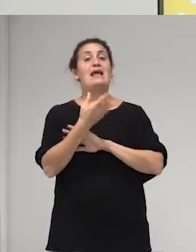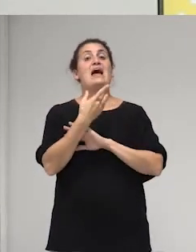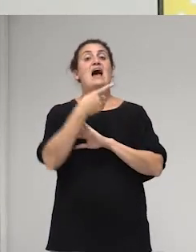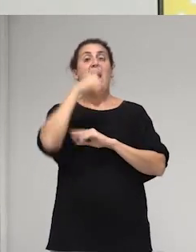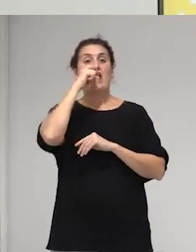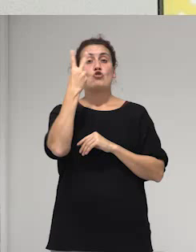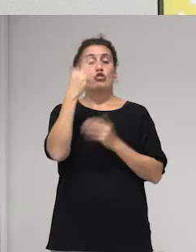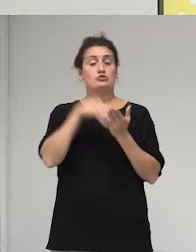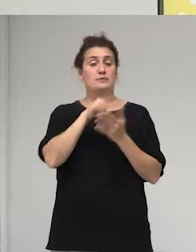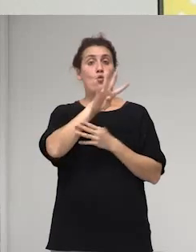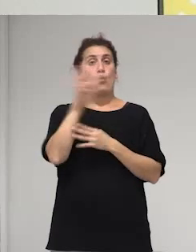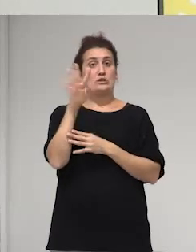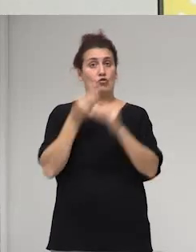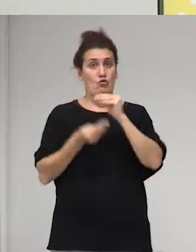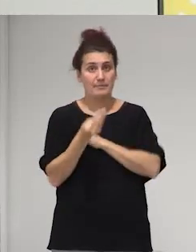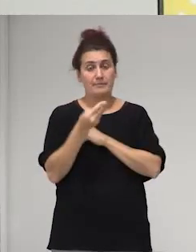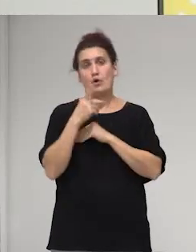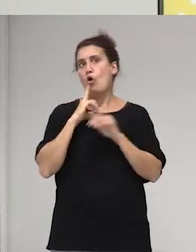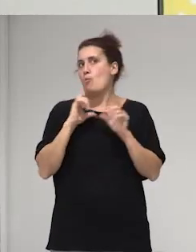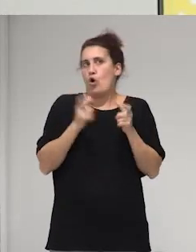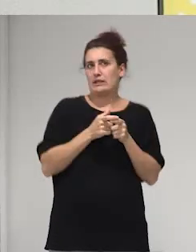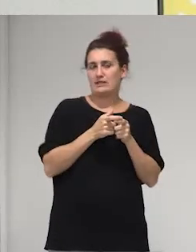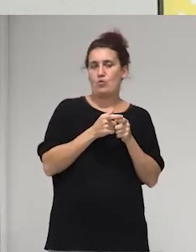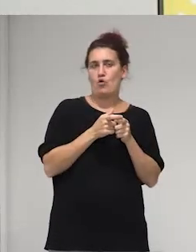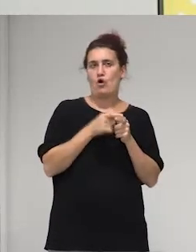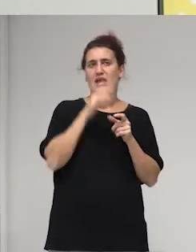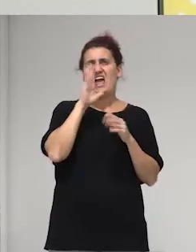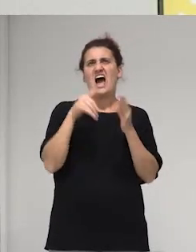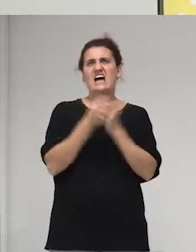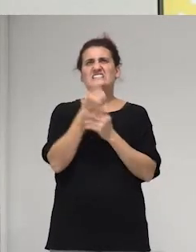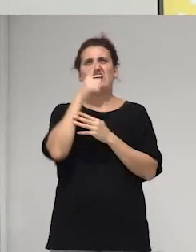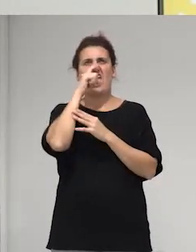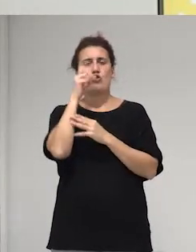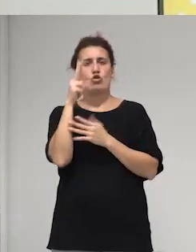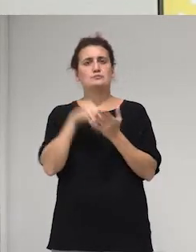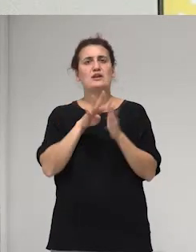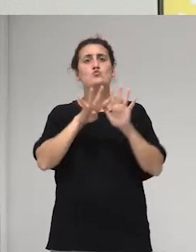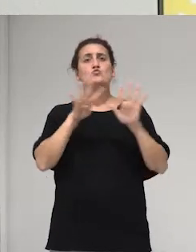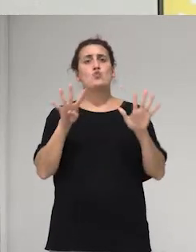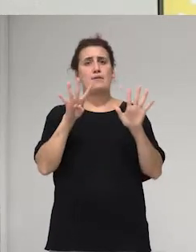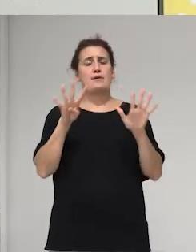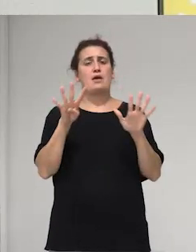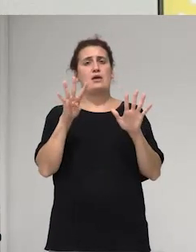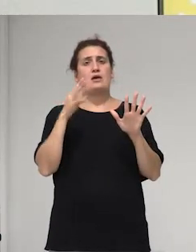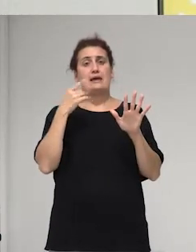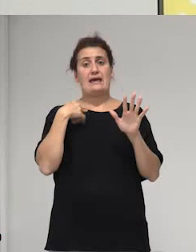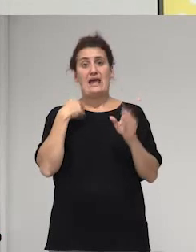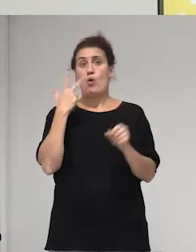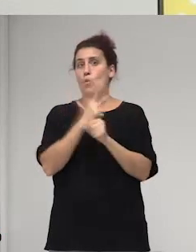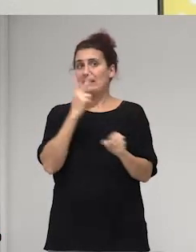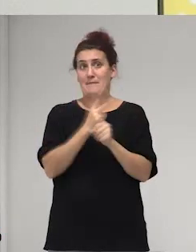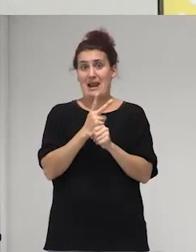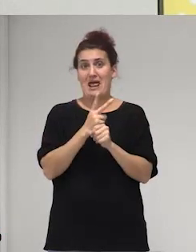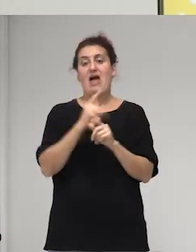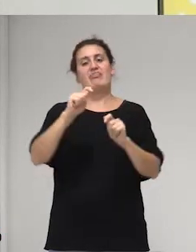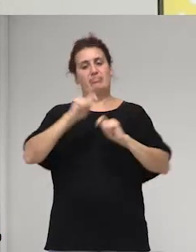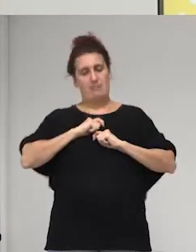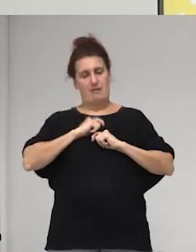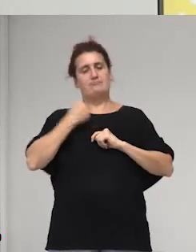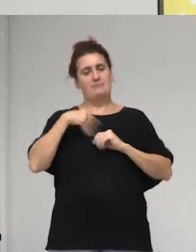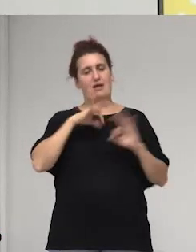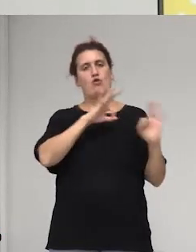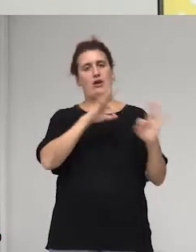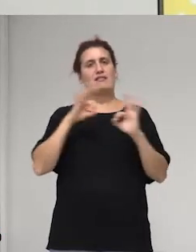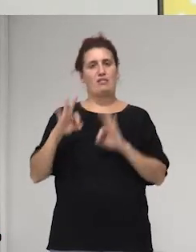2004 como una colectiva y pues hasta el año 2009 que el estado de Guatemala nos reconoce como una organización